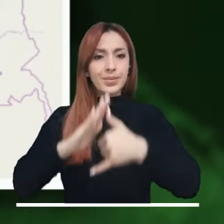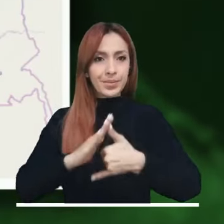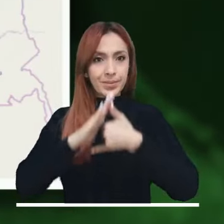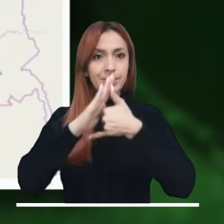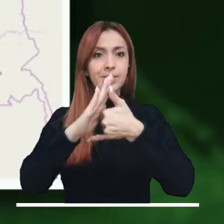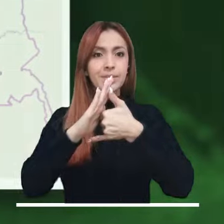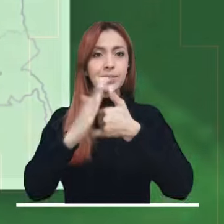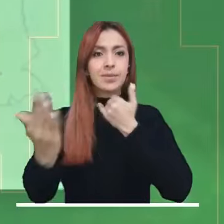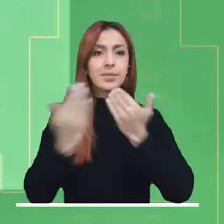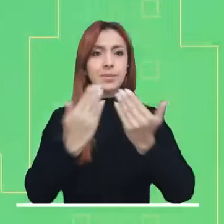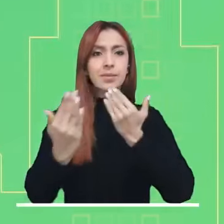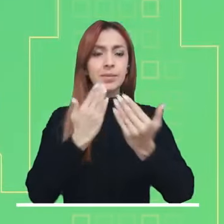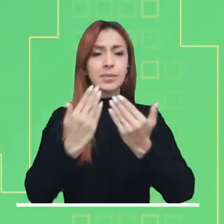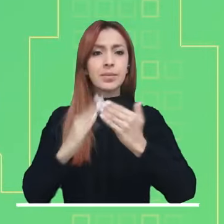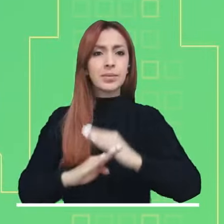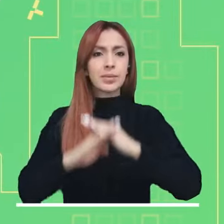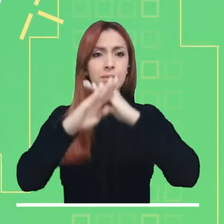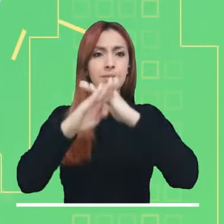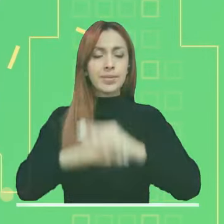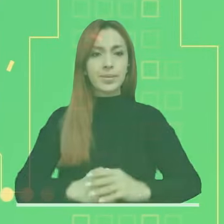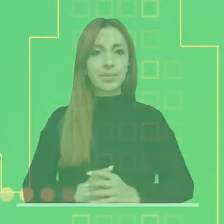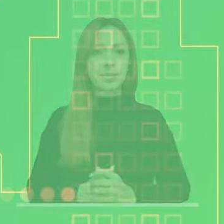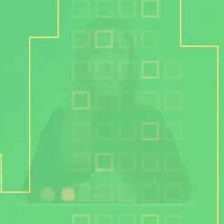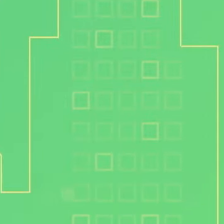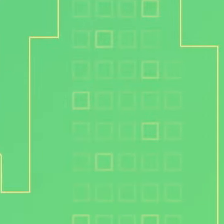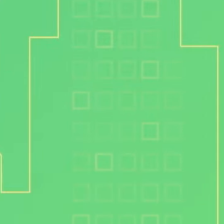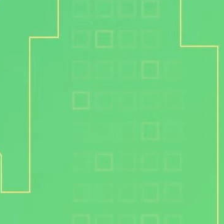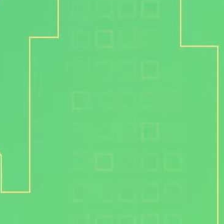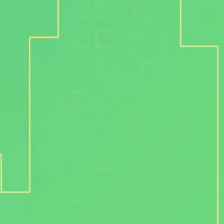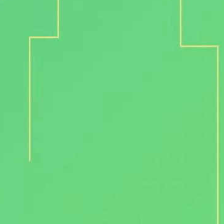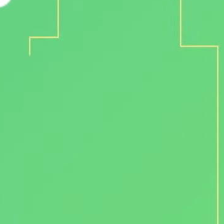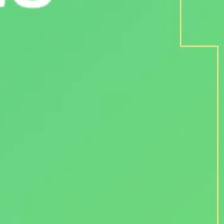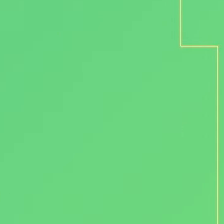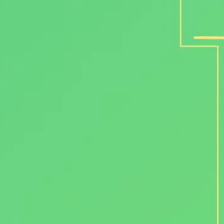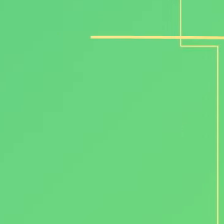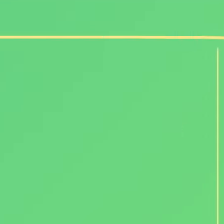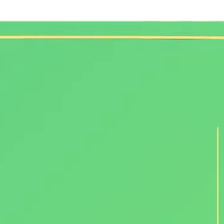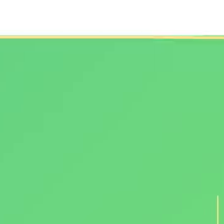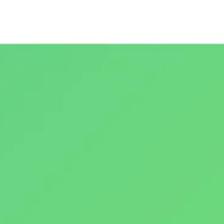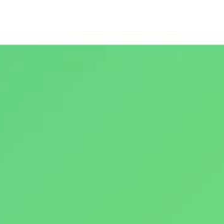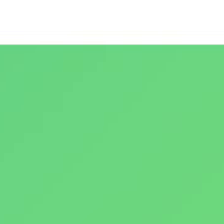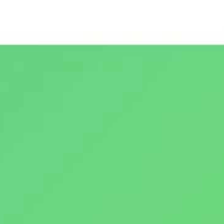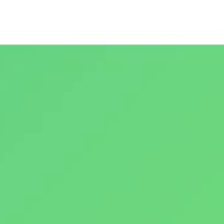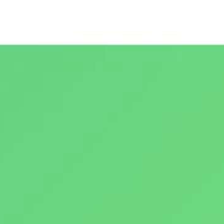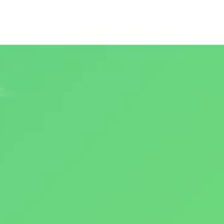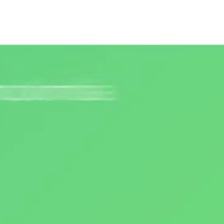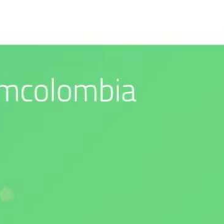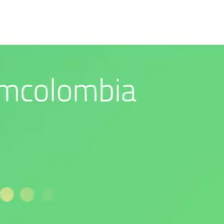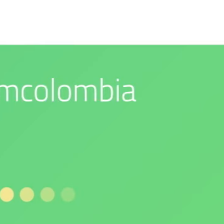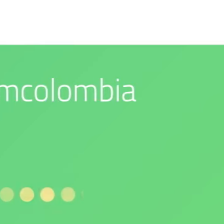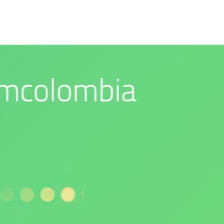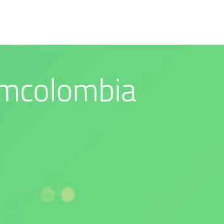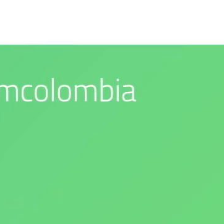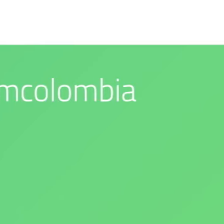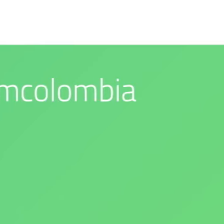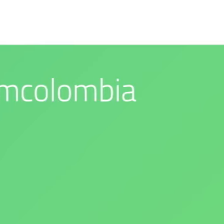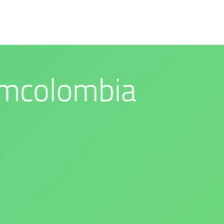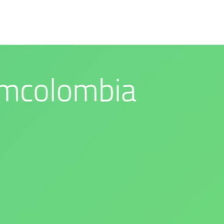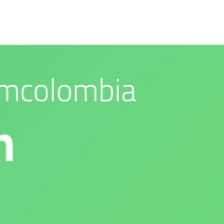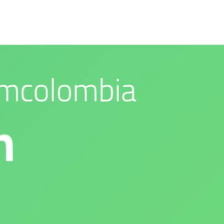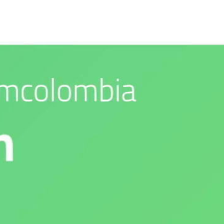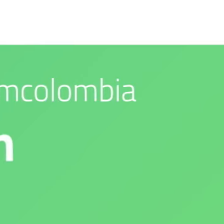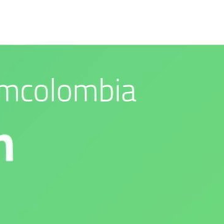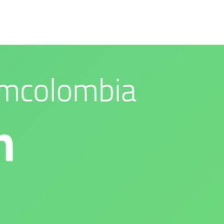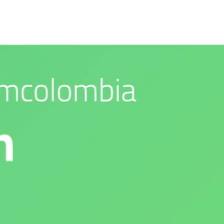Arauca y Casanare. Síguenos en nuestras redes sociales. Nuestro compromiso es con el medio ambiente. IDEAM